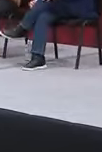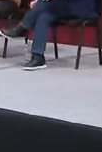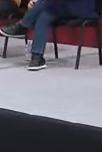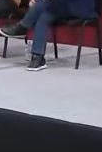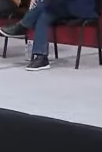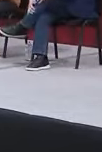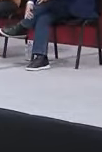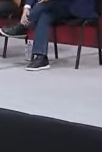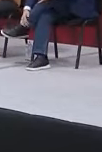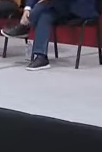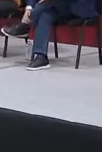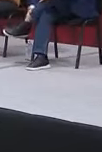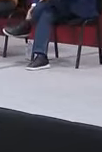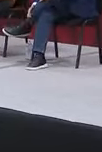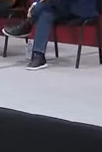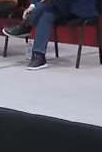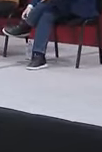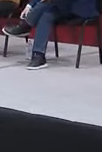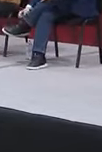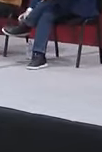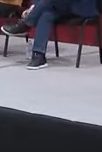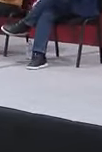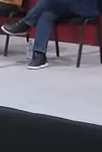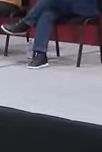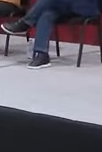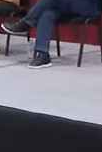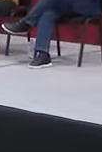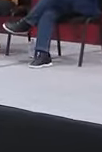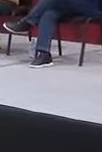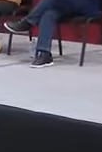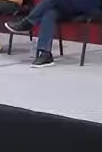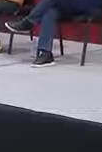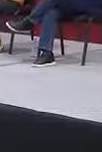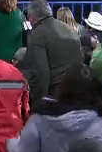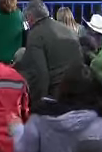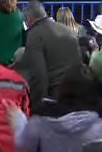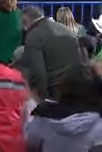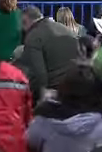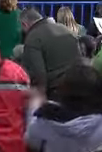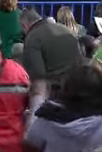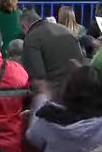Potosí Licenciado José Ricardo Gallardo Cardona